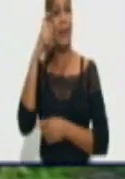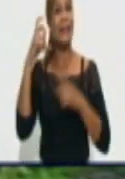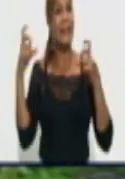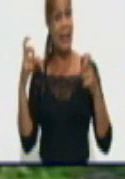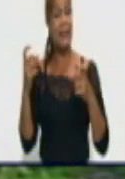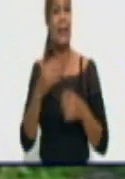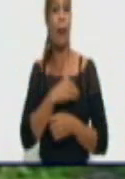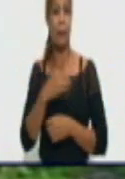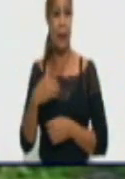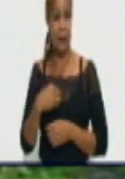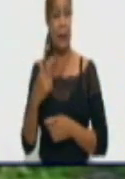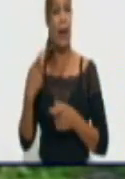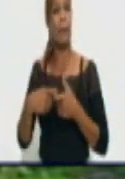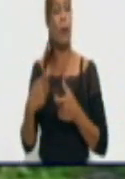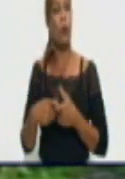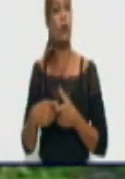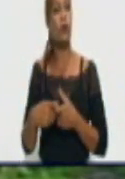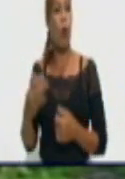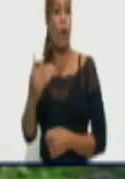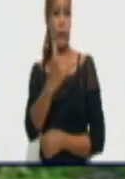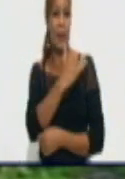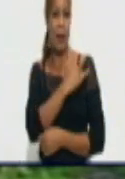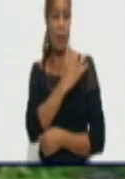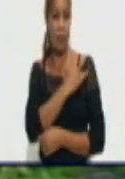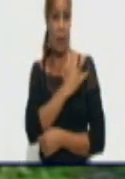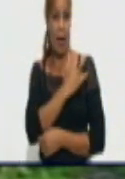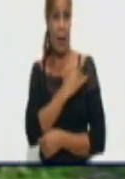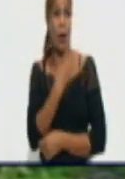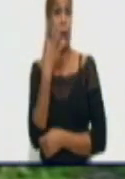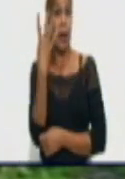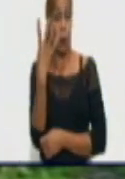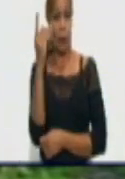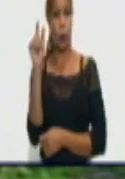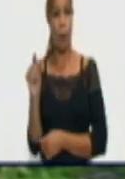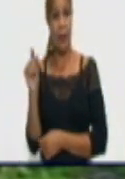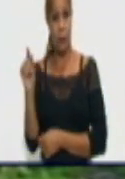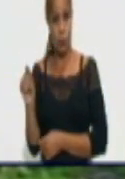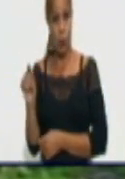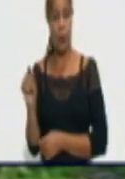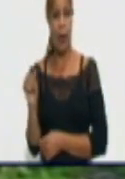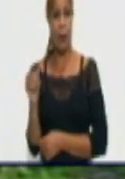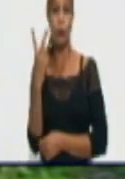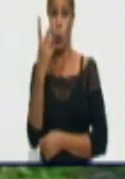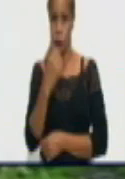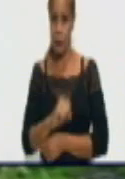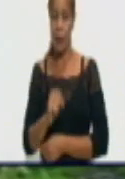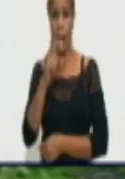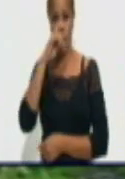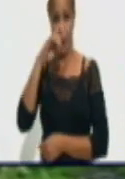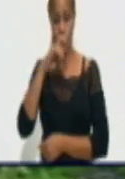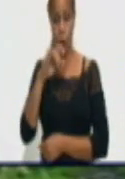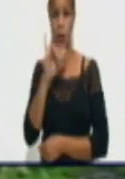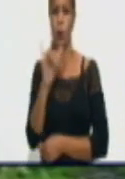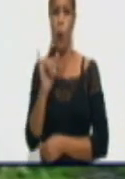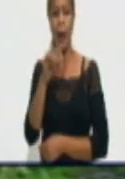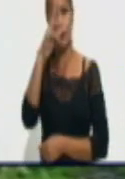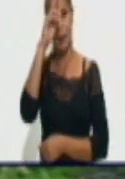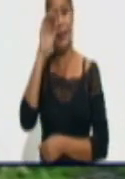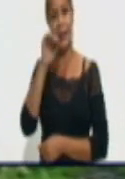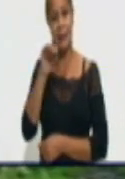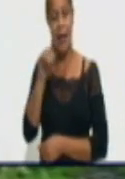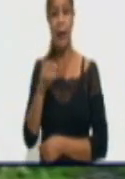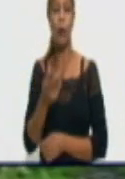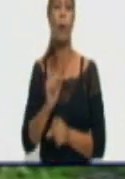la FARC, tienen dos hijas, estuvieron los cuatro ingresados al haber sido infectados por la COVID-19.